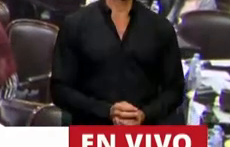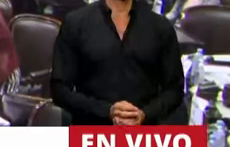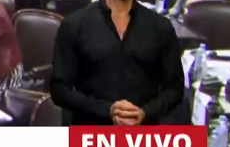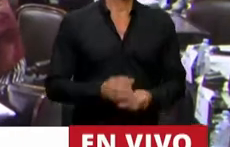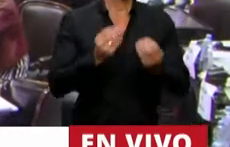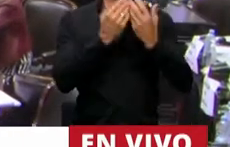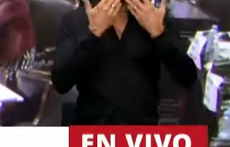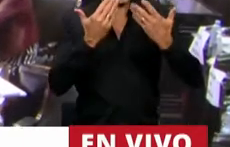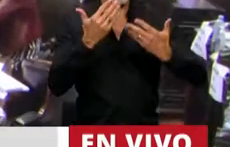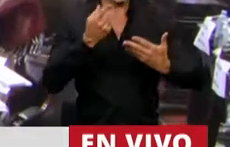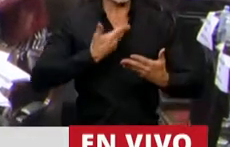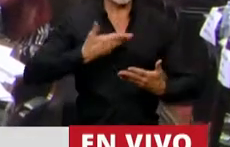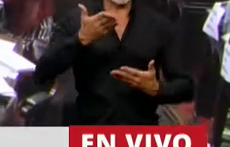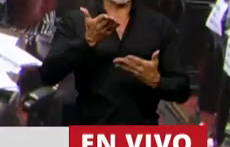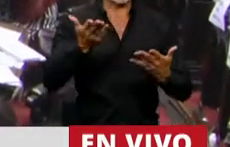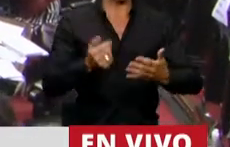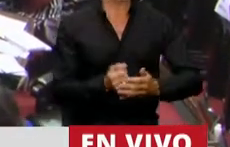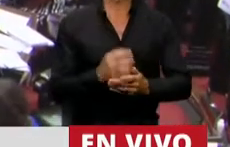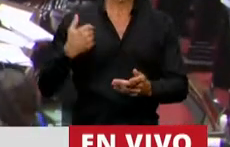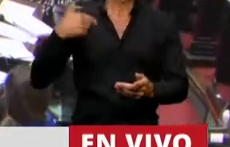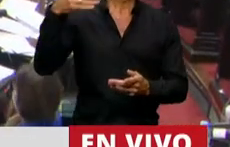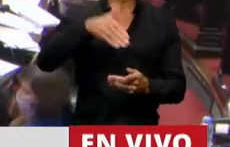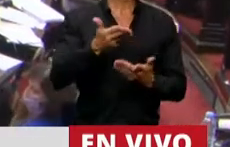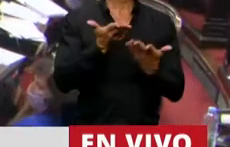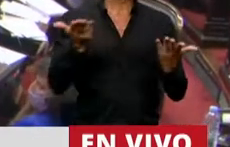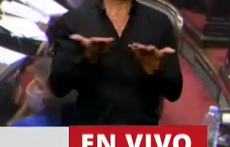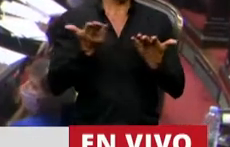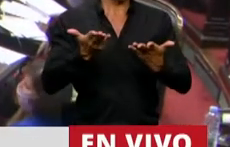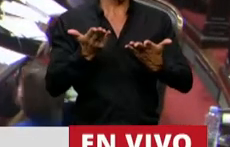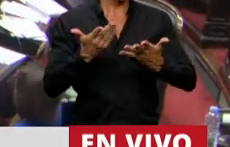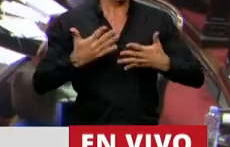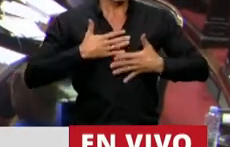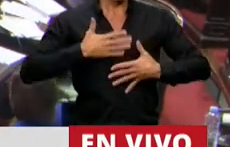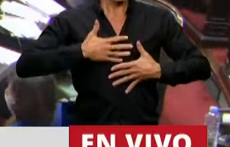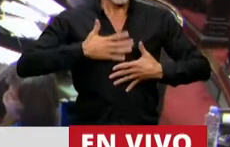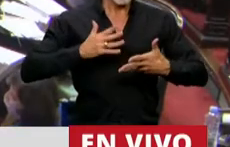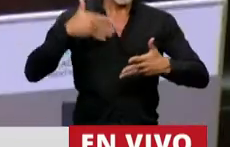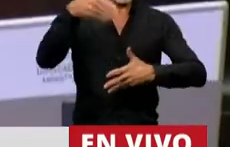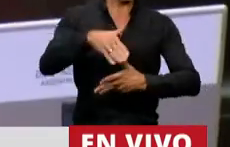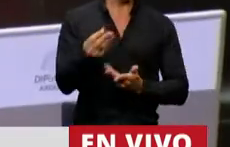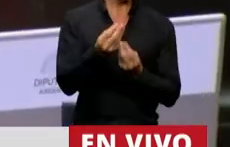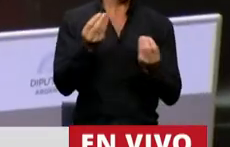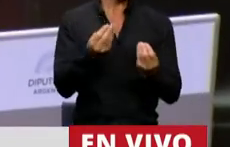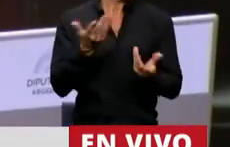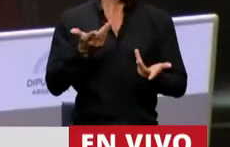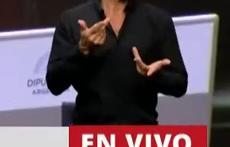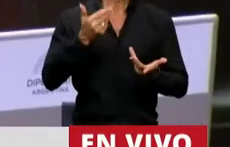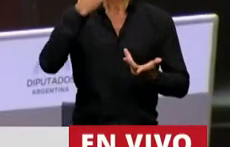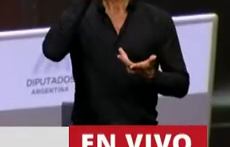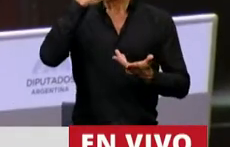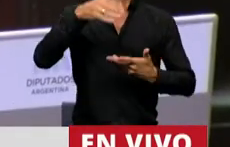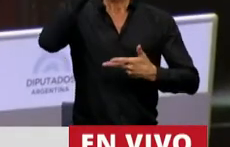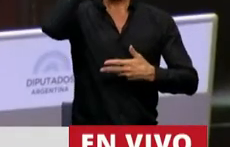Muchas gracias, señora Presidenta. Venimos, la verdad, con muchísima alegría a finalmente